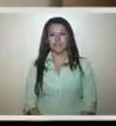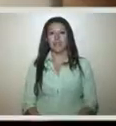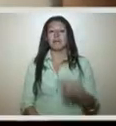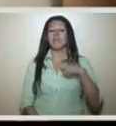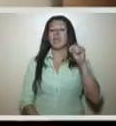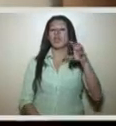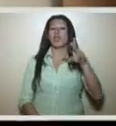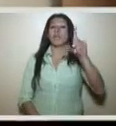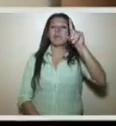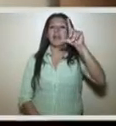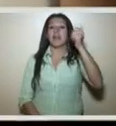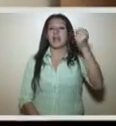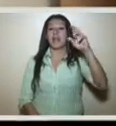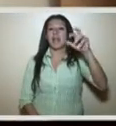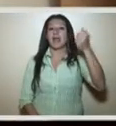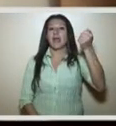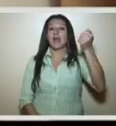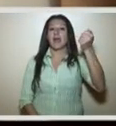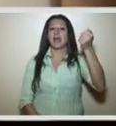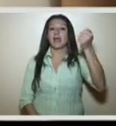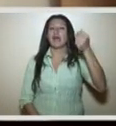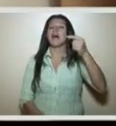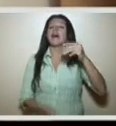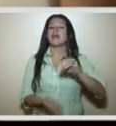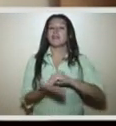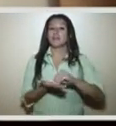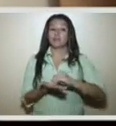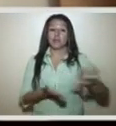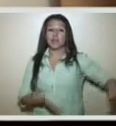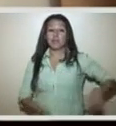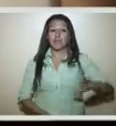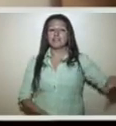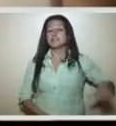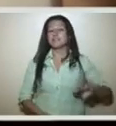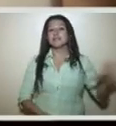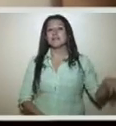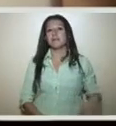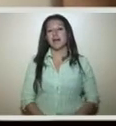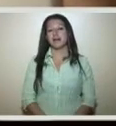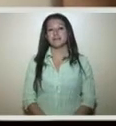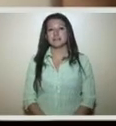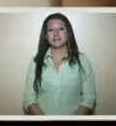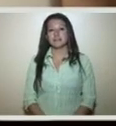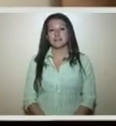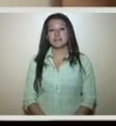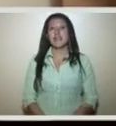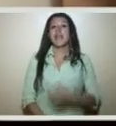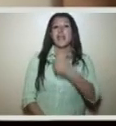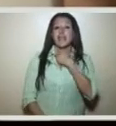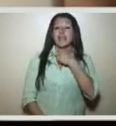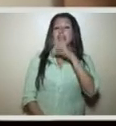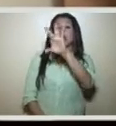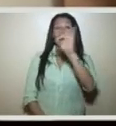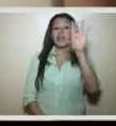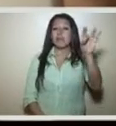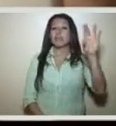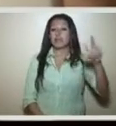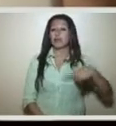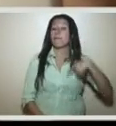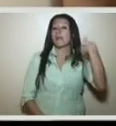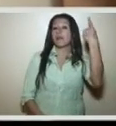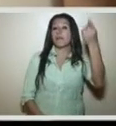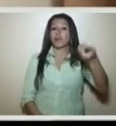Soy Antonio Lara, diputado en representación del pueblo de Chimbas y quiero invitarlos